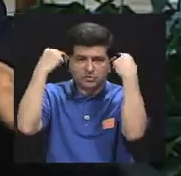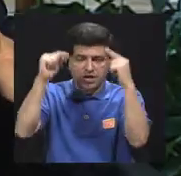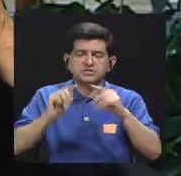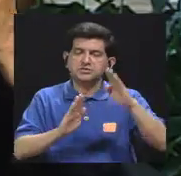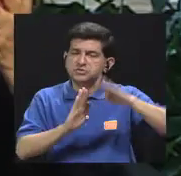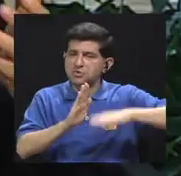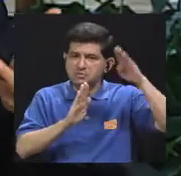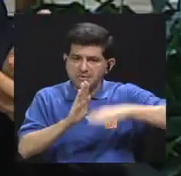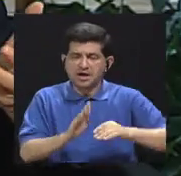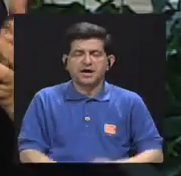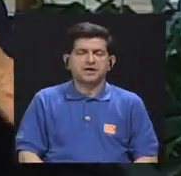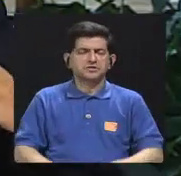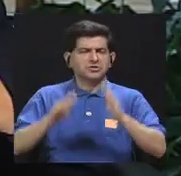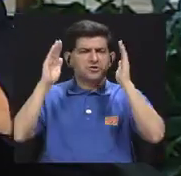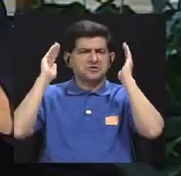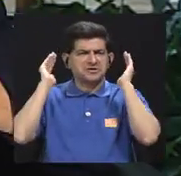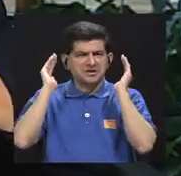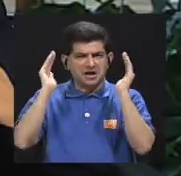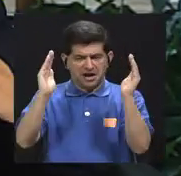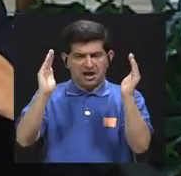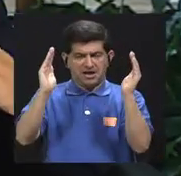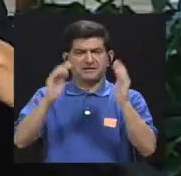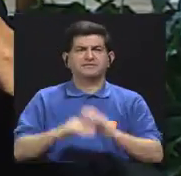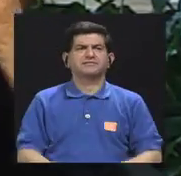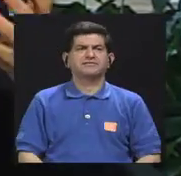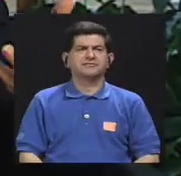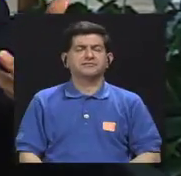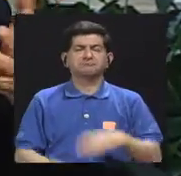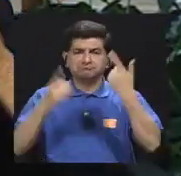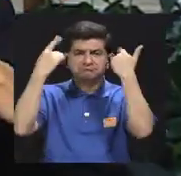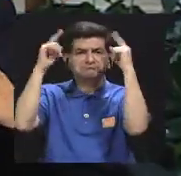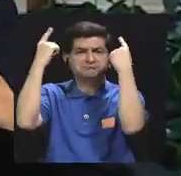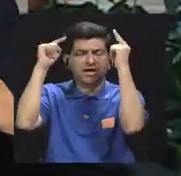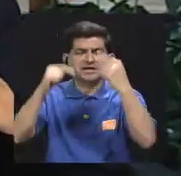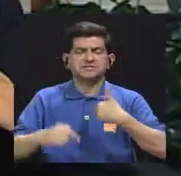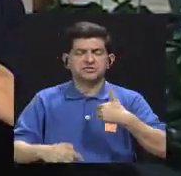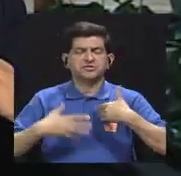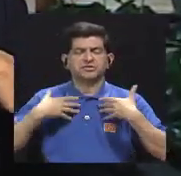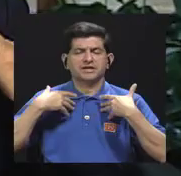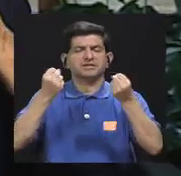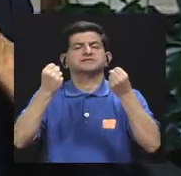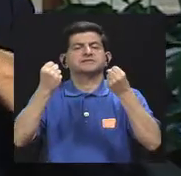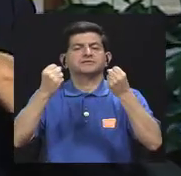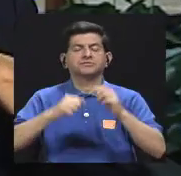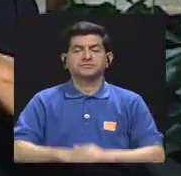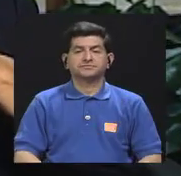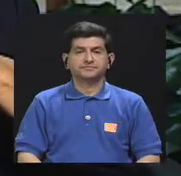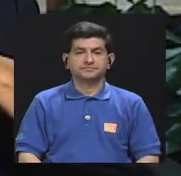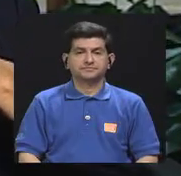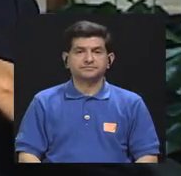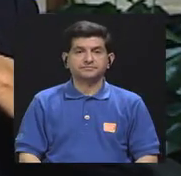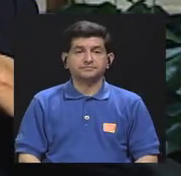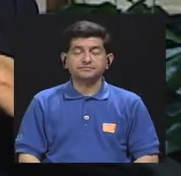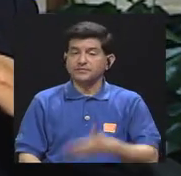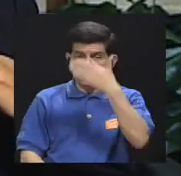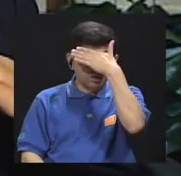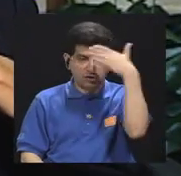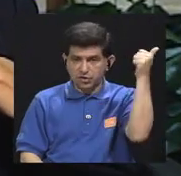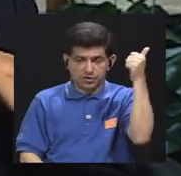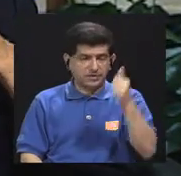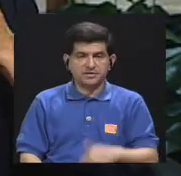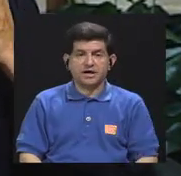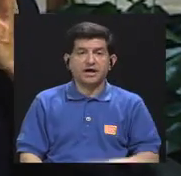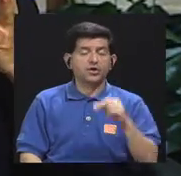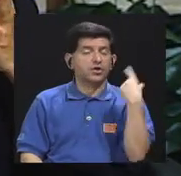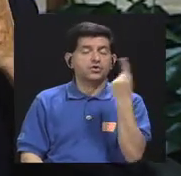un bajo costo hay una gran un gran logro en la salud también no olvidar que